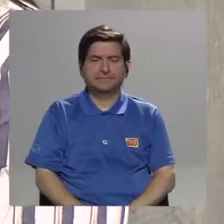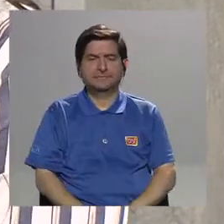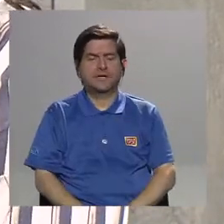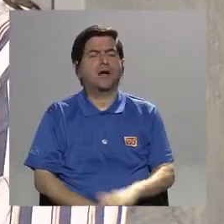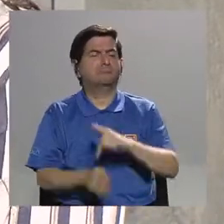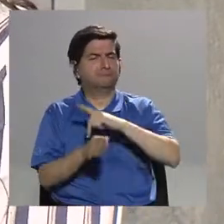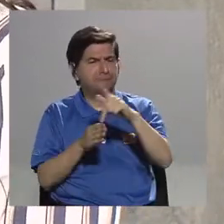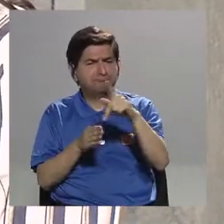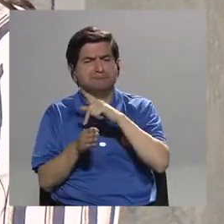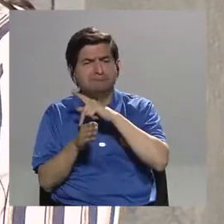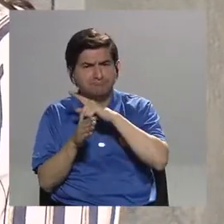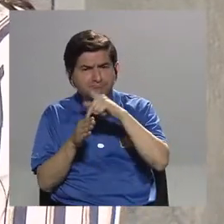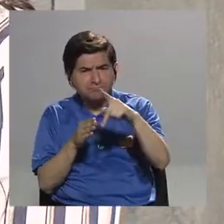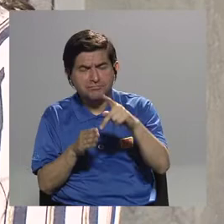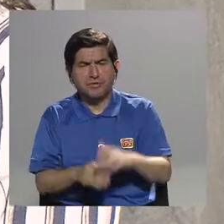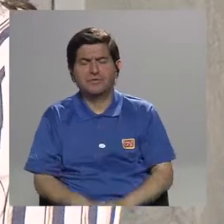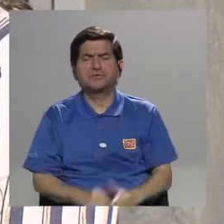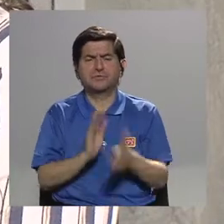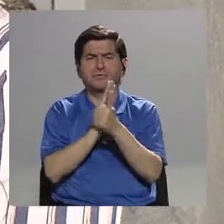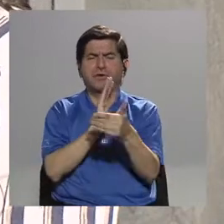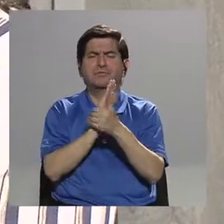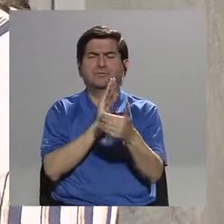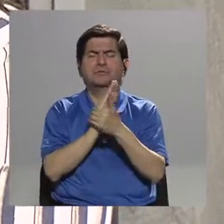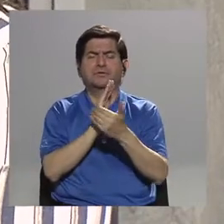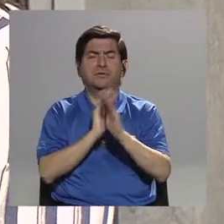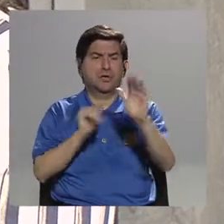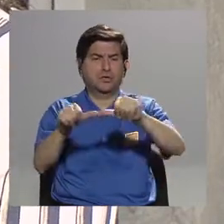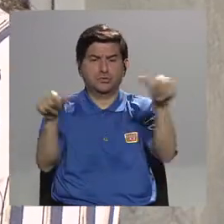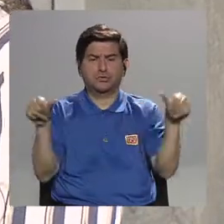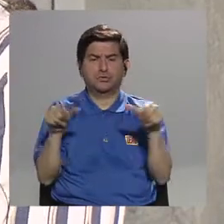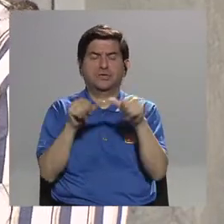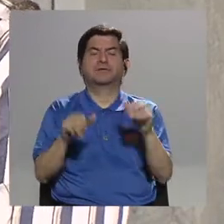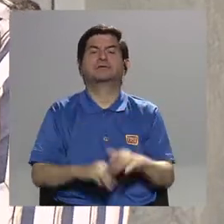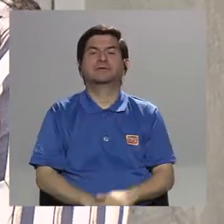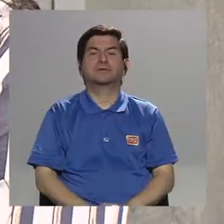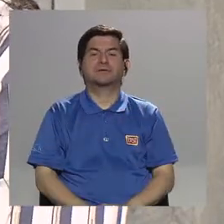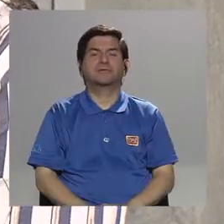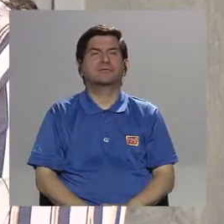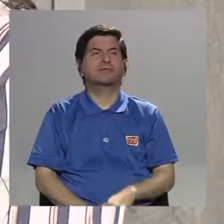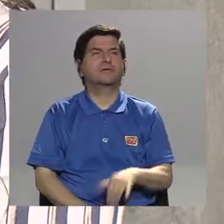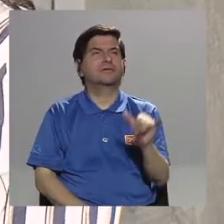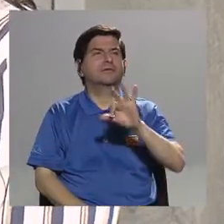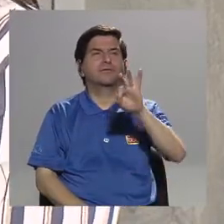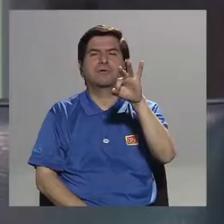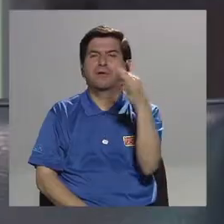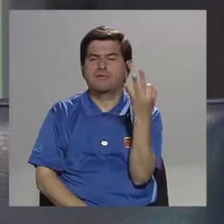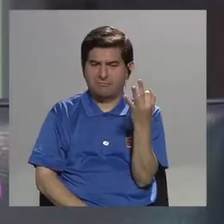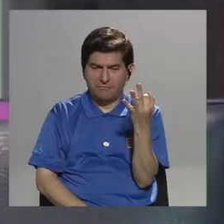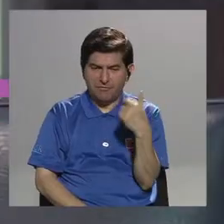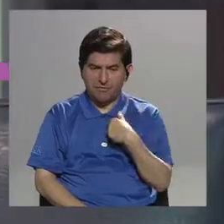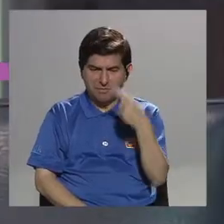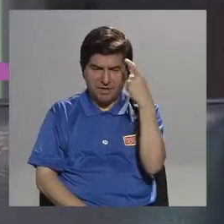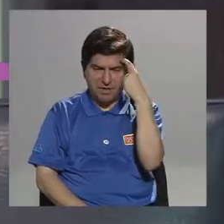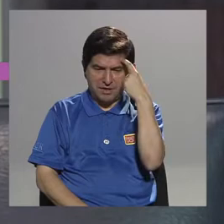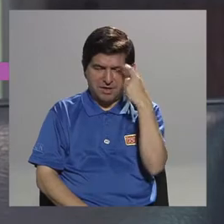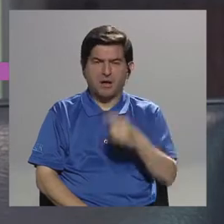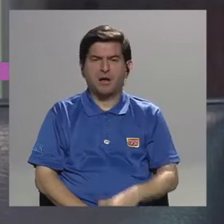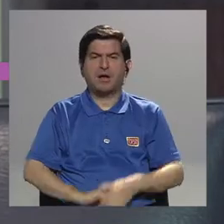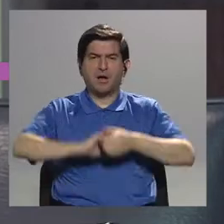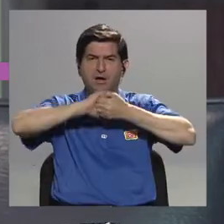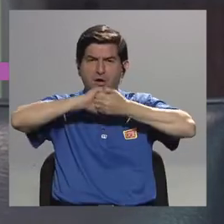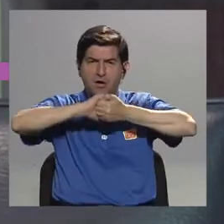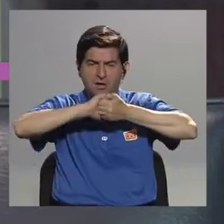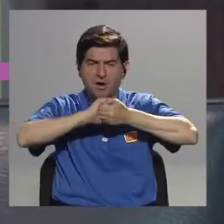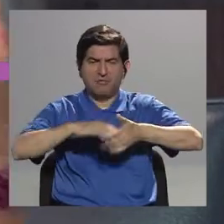realmente profesionales muy capacitados en su campo. Sí, es una forma también, pienso yo, como de